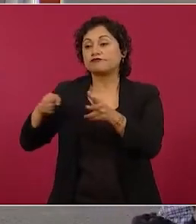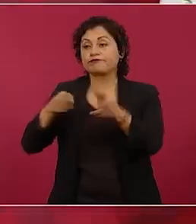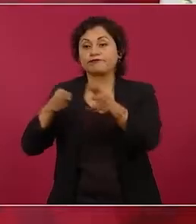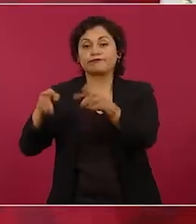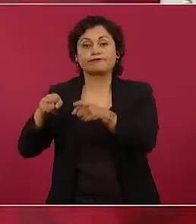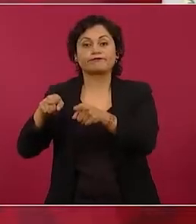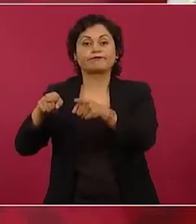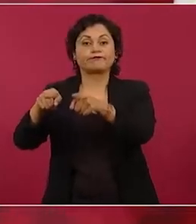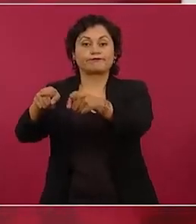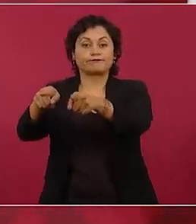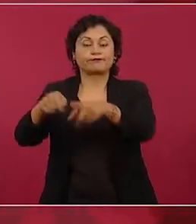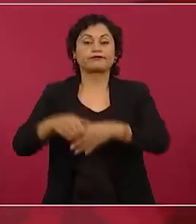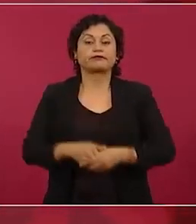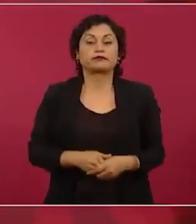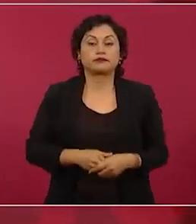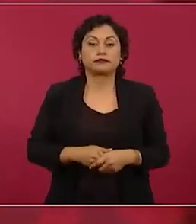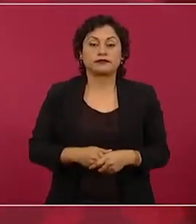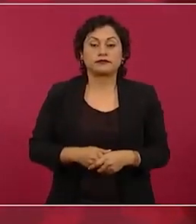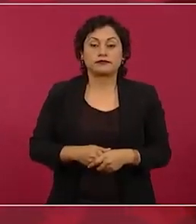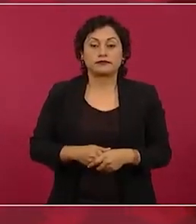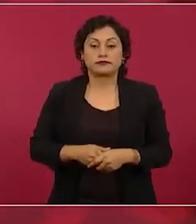en los espaldares